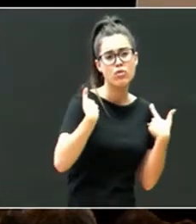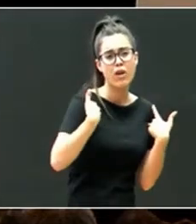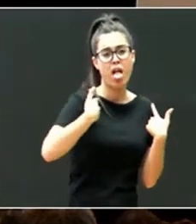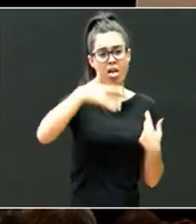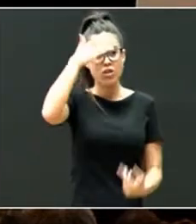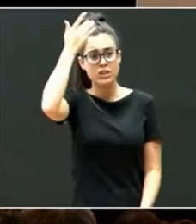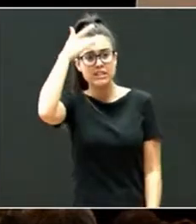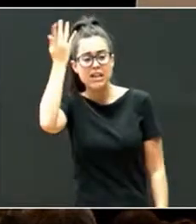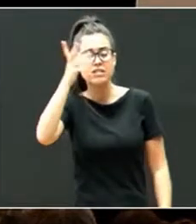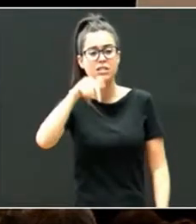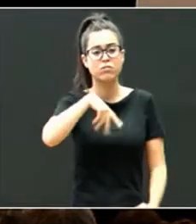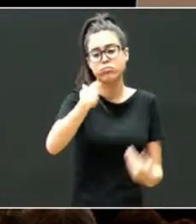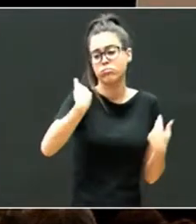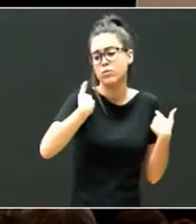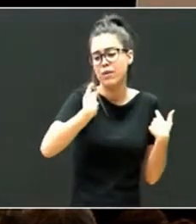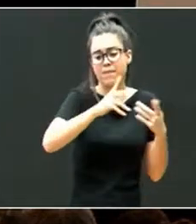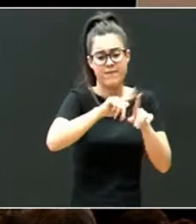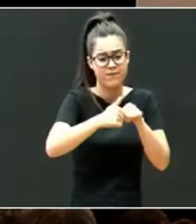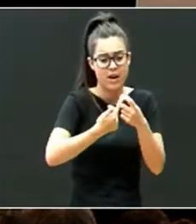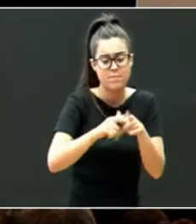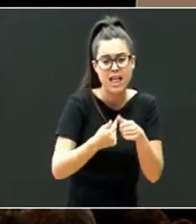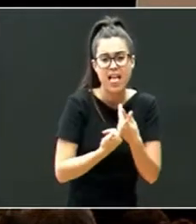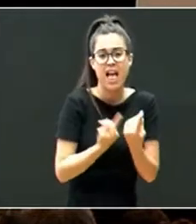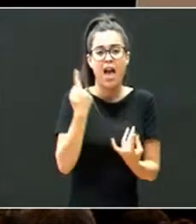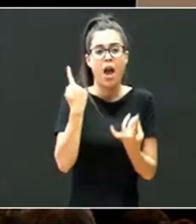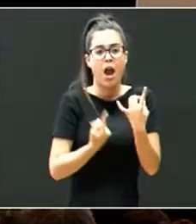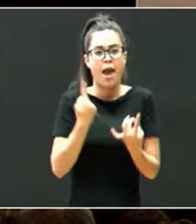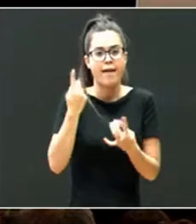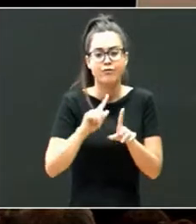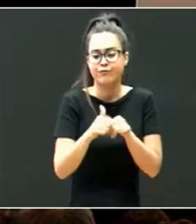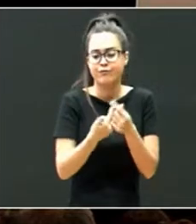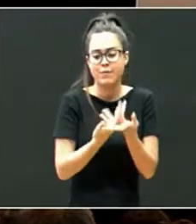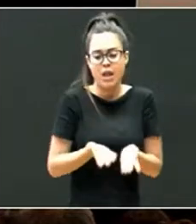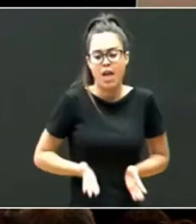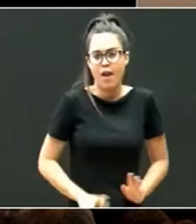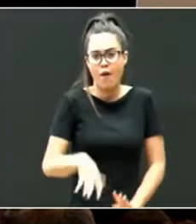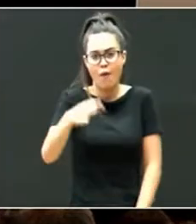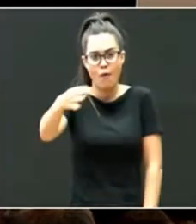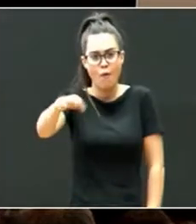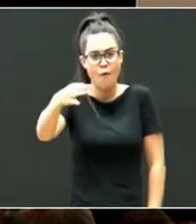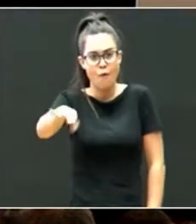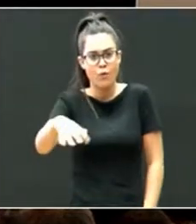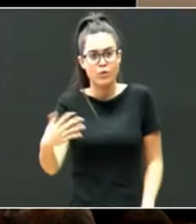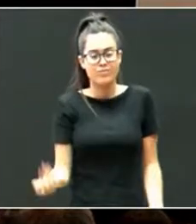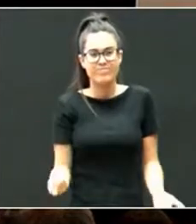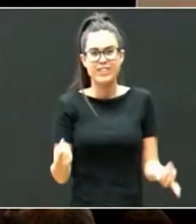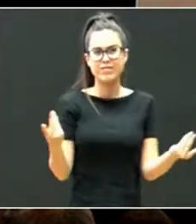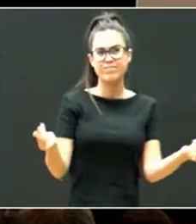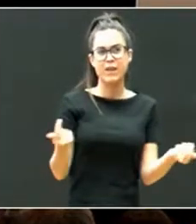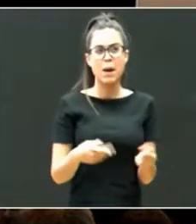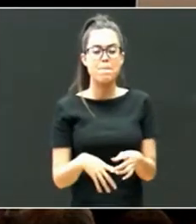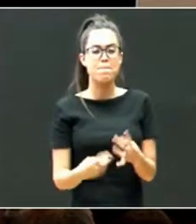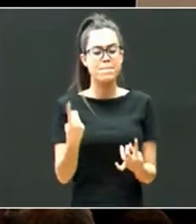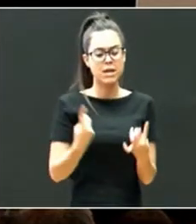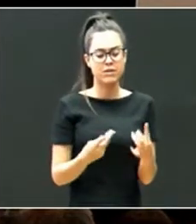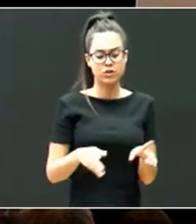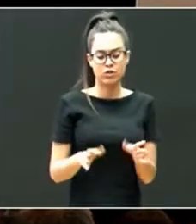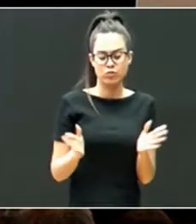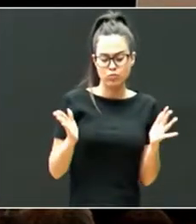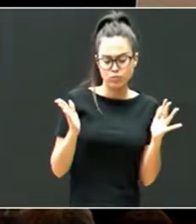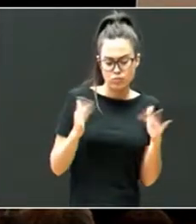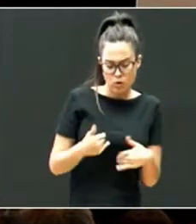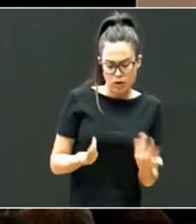familias. Algunas son monoparentares, y encima, no tienen a veces esa persona al lado. Tienen red,